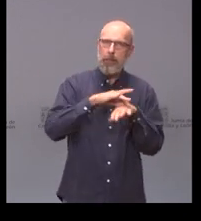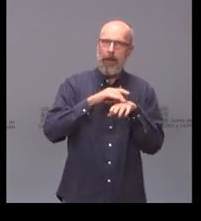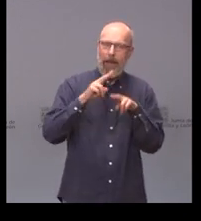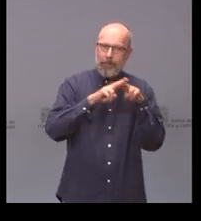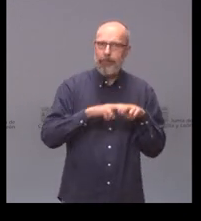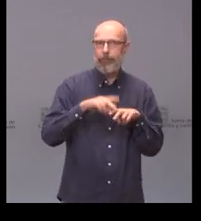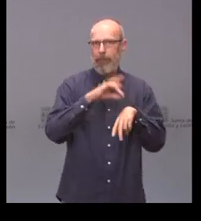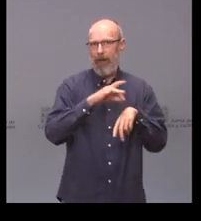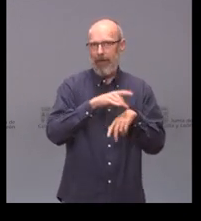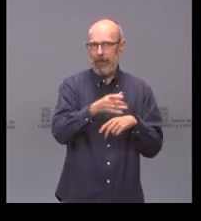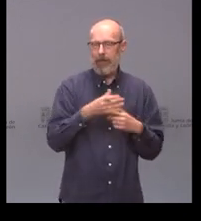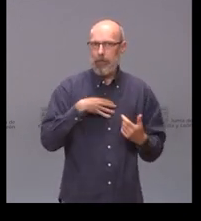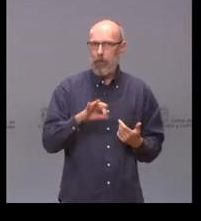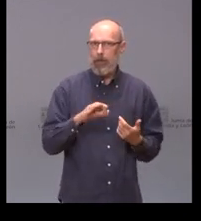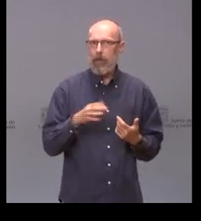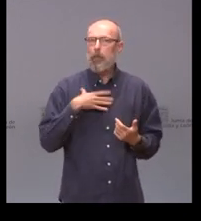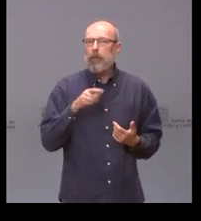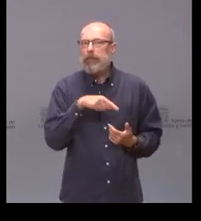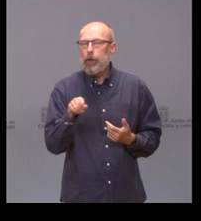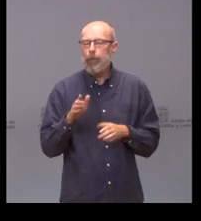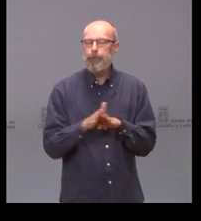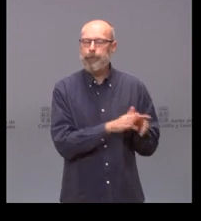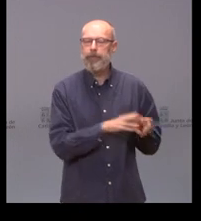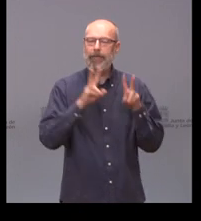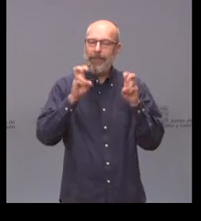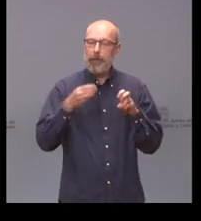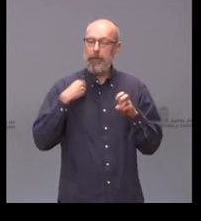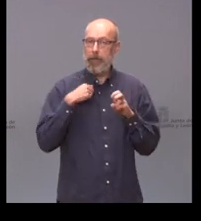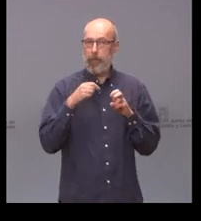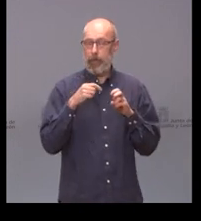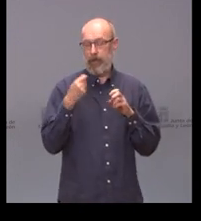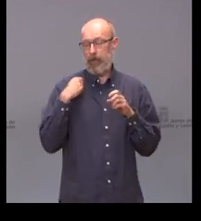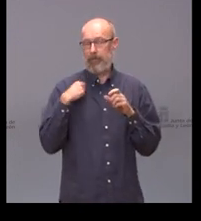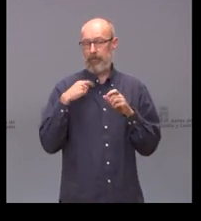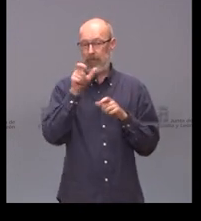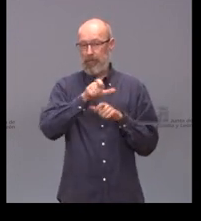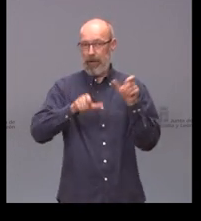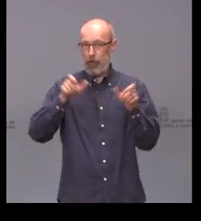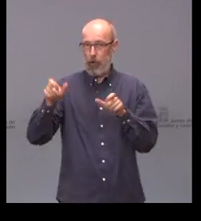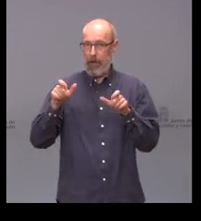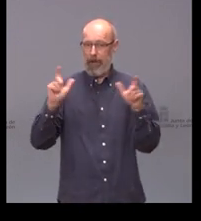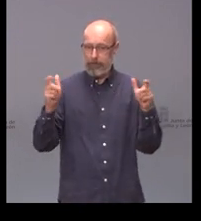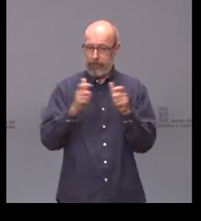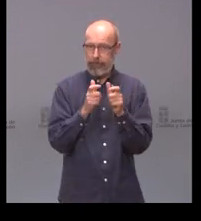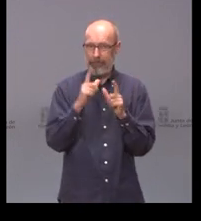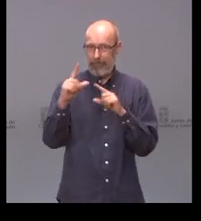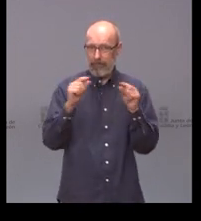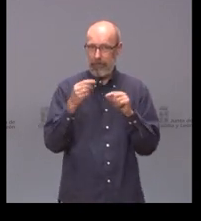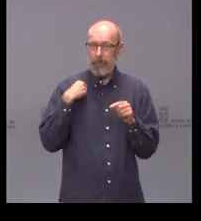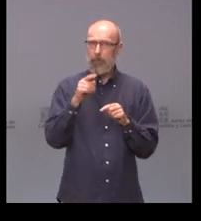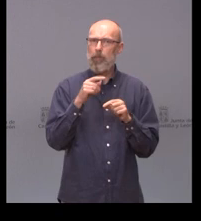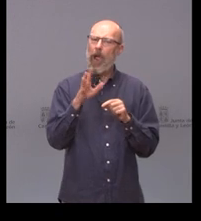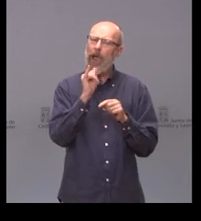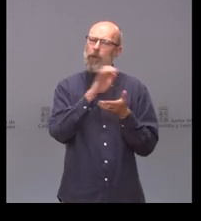luego respecto a la a la despoblación hay un reciente informe del del Consejo consultivo de aquí de Zamora